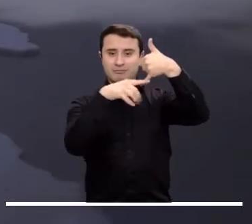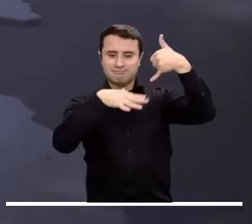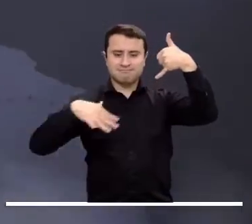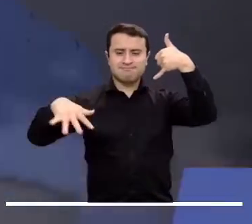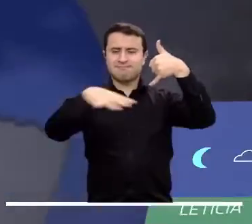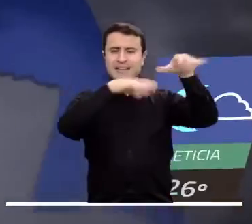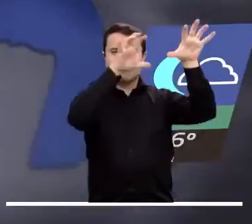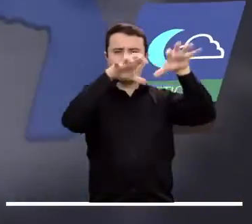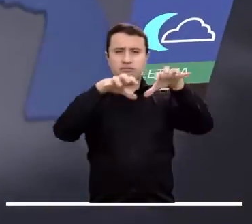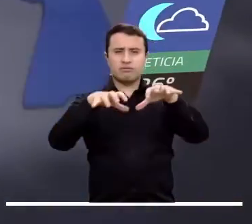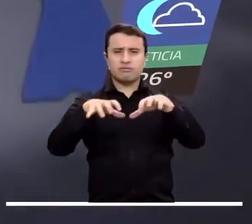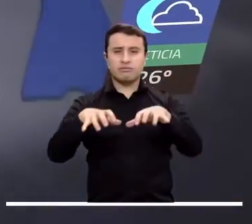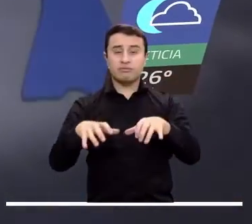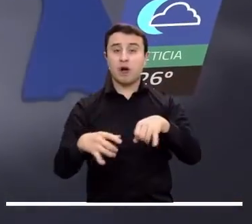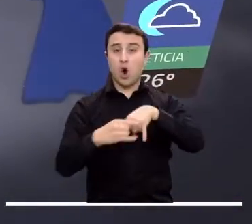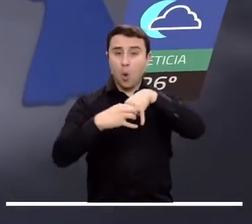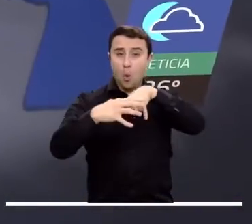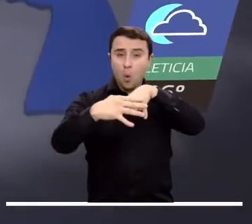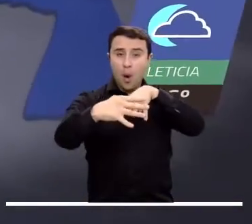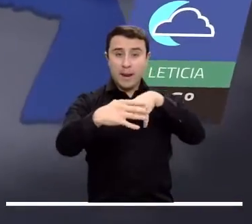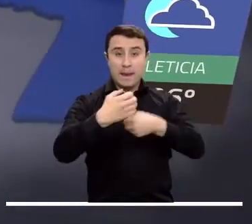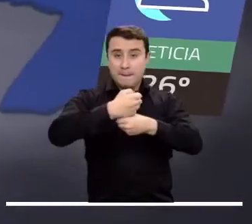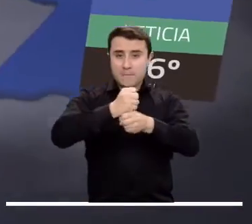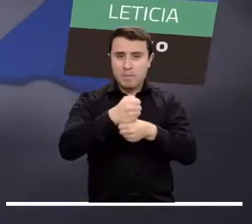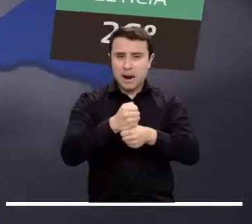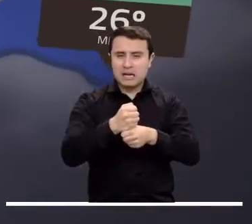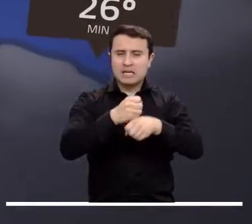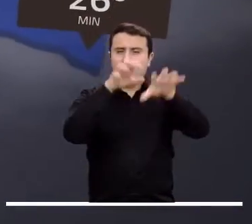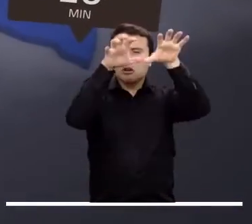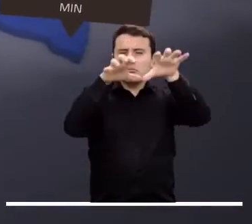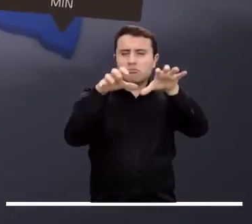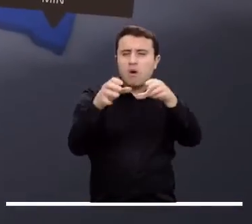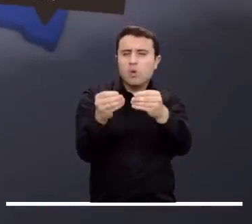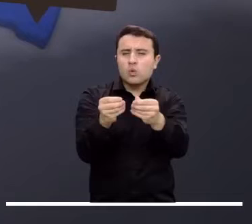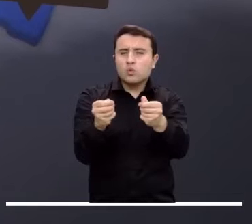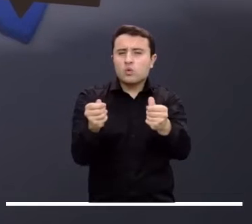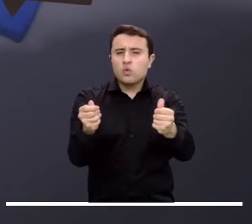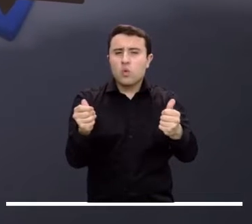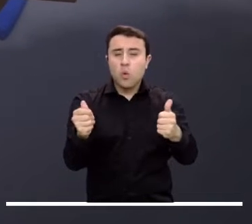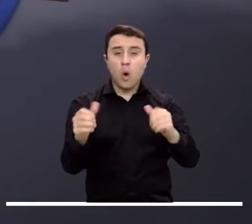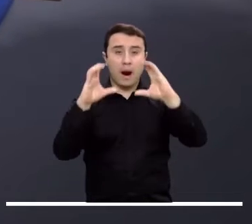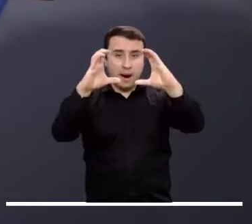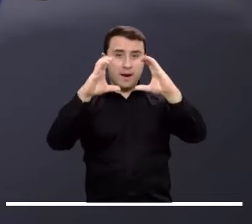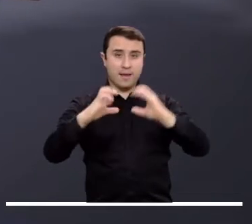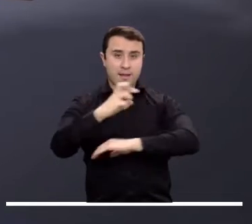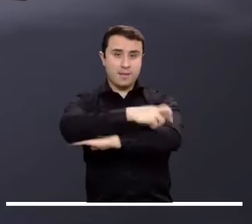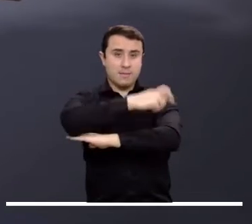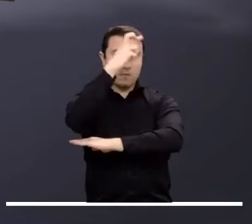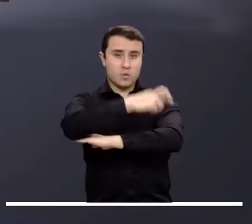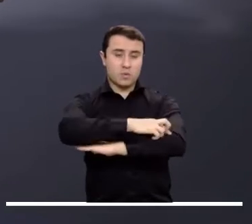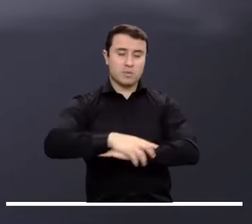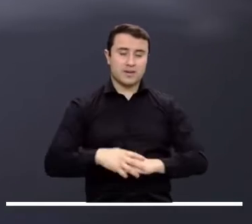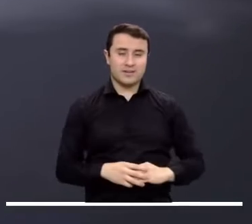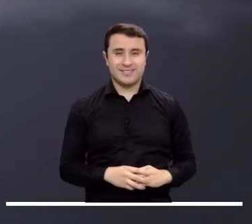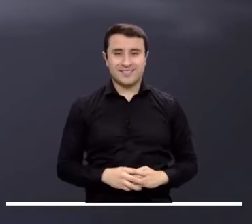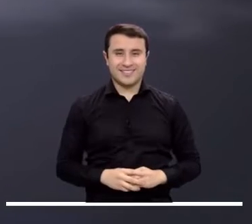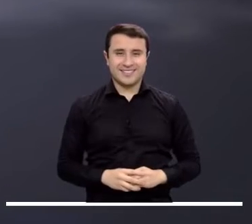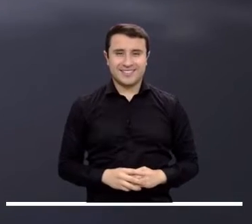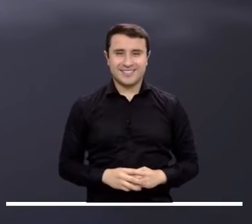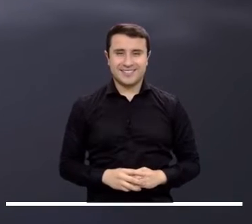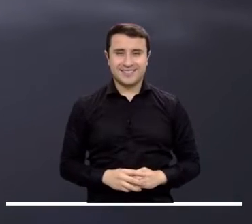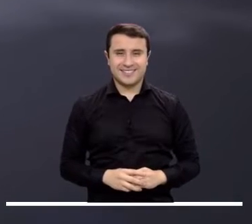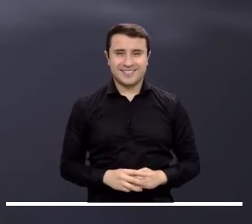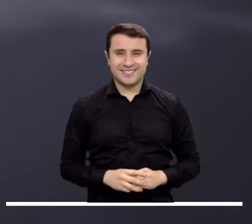En la Amazonía también tendremos lluvias moderadas en Guaymía y Baupés con algunas lluvias de menor intensidad en Caquetá y